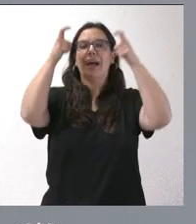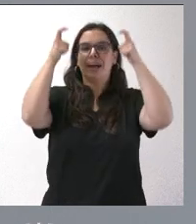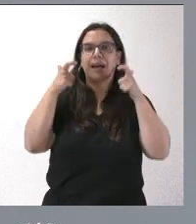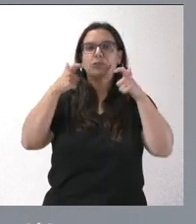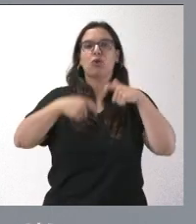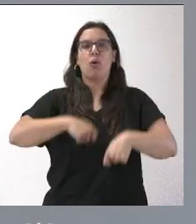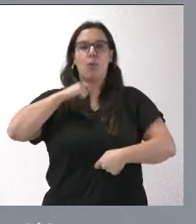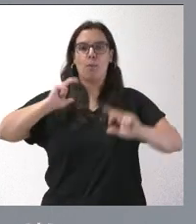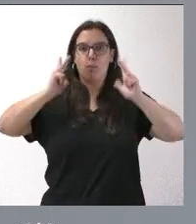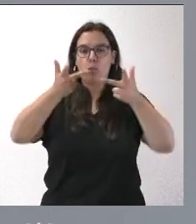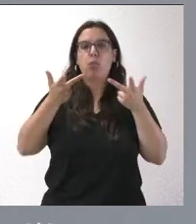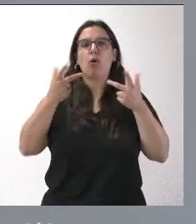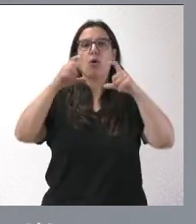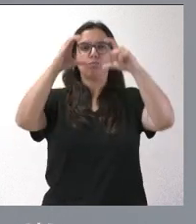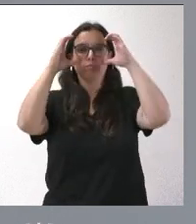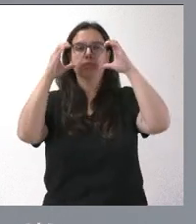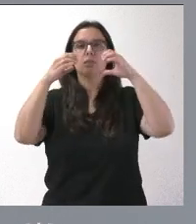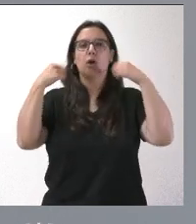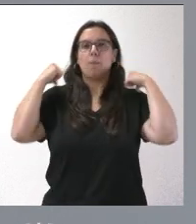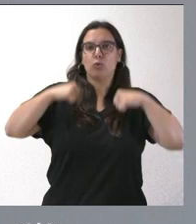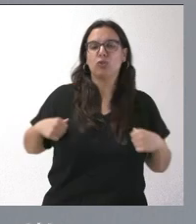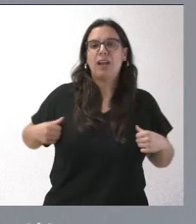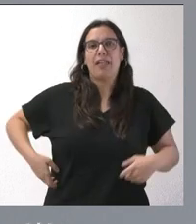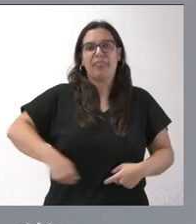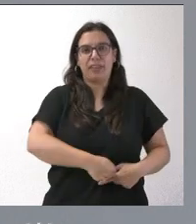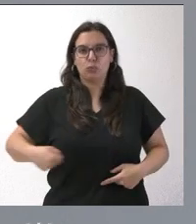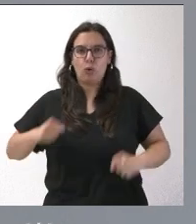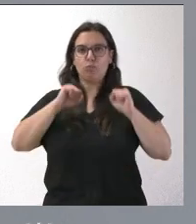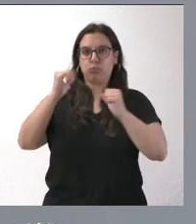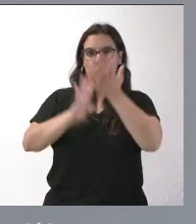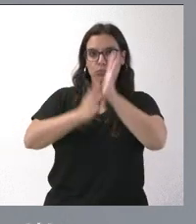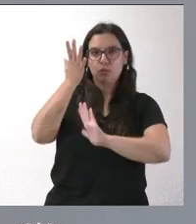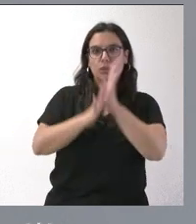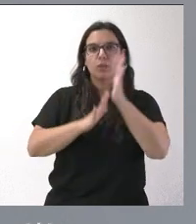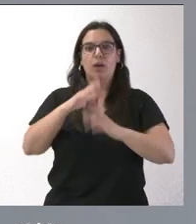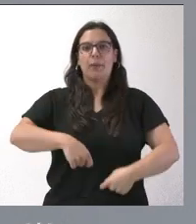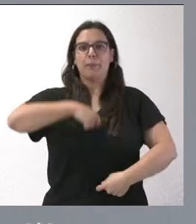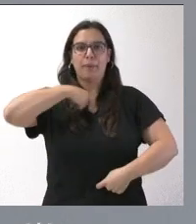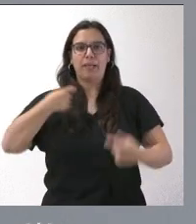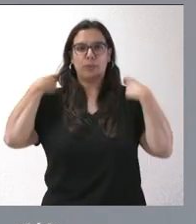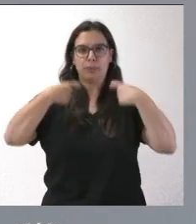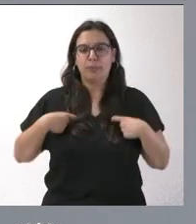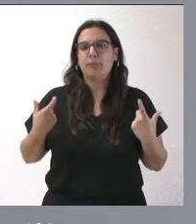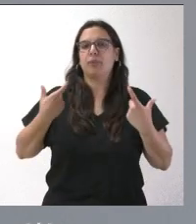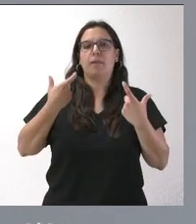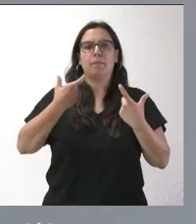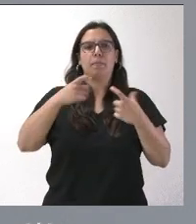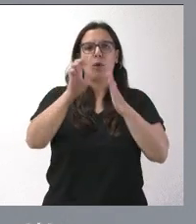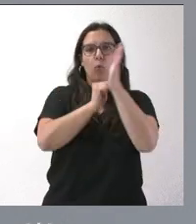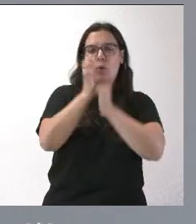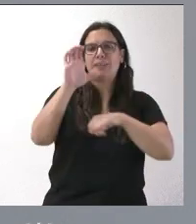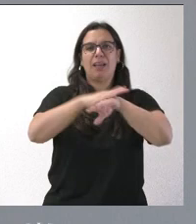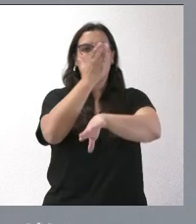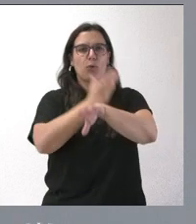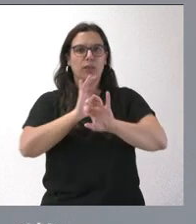buzos, gafas de protección, mochila, cinturón ignífugo, peto, portaemisoras, guantes de intervención, botas especiales para incendios